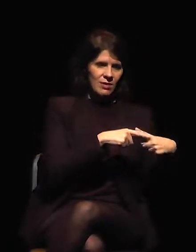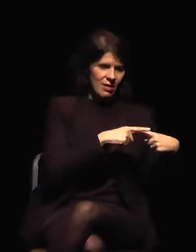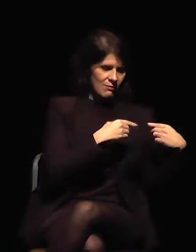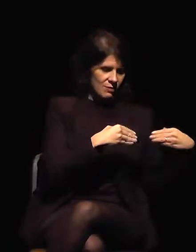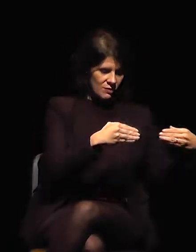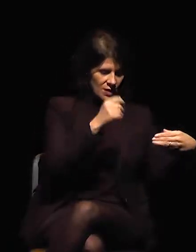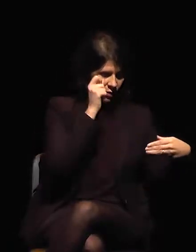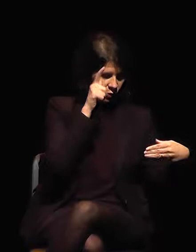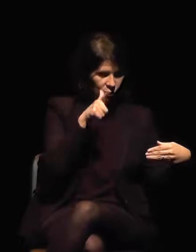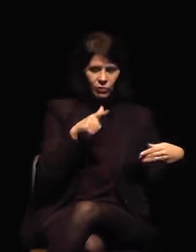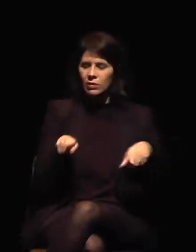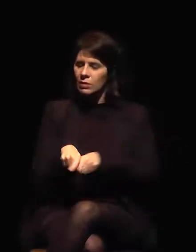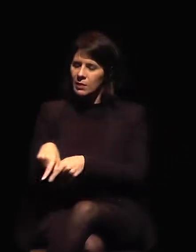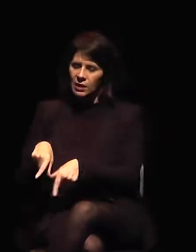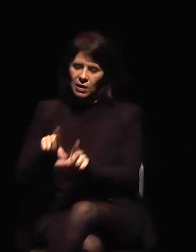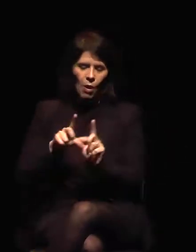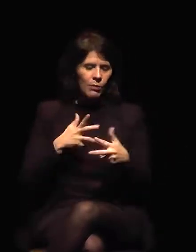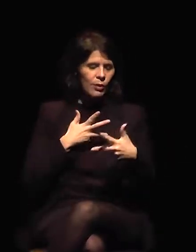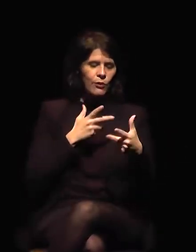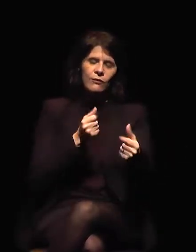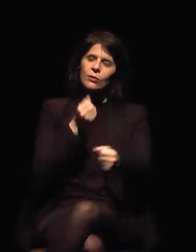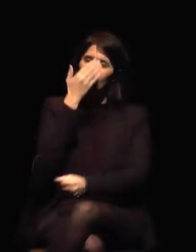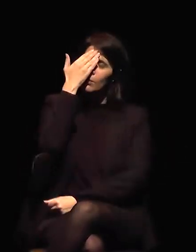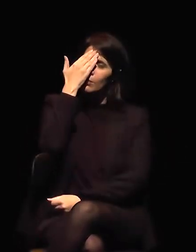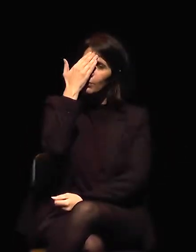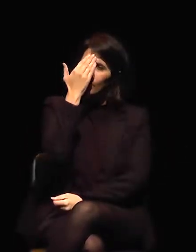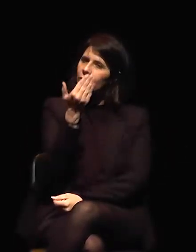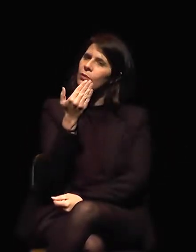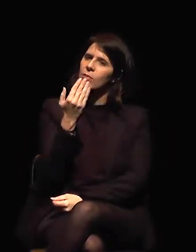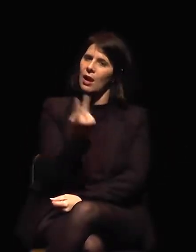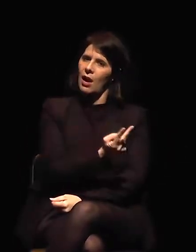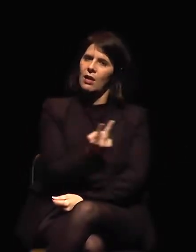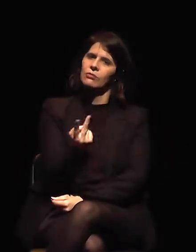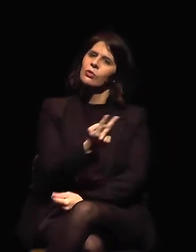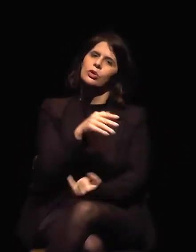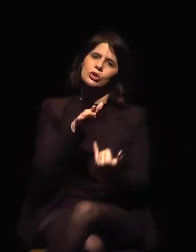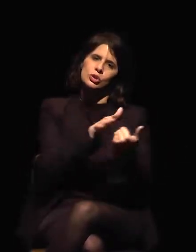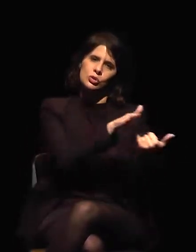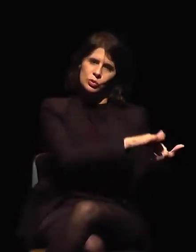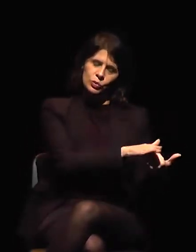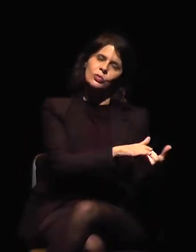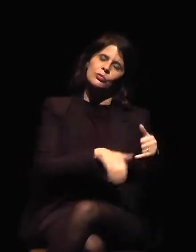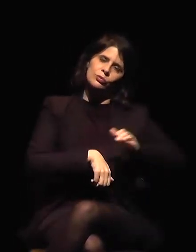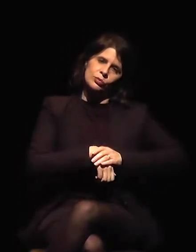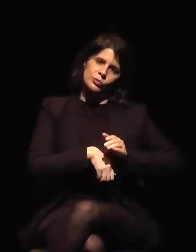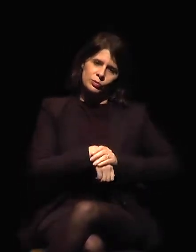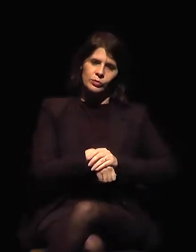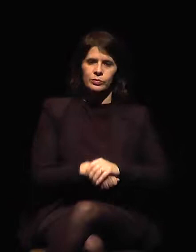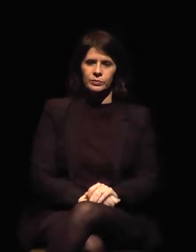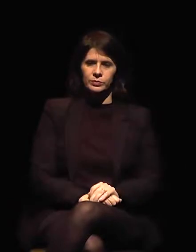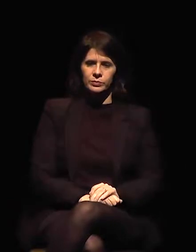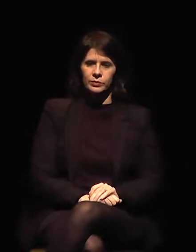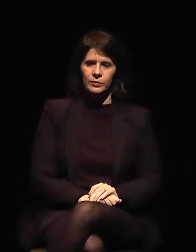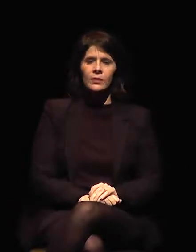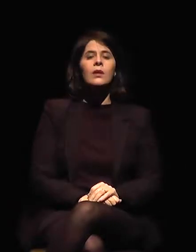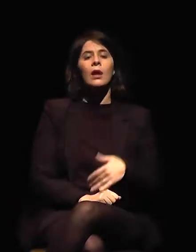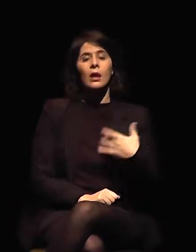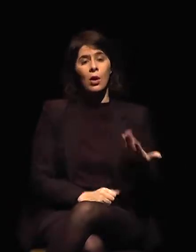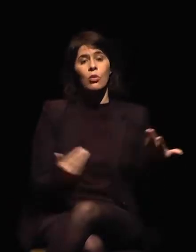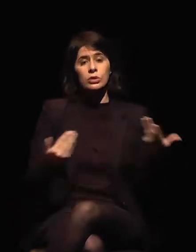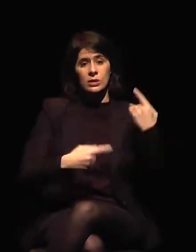entidades que promueven este encuentro. Un debate que tiene ahora un nuevo aliento,